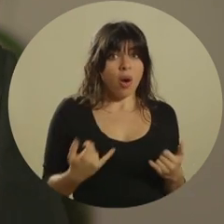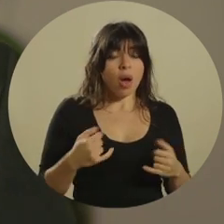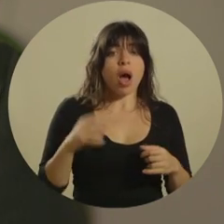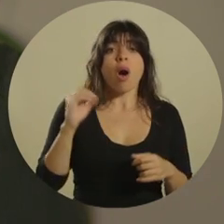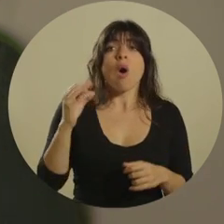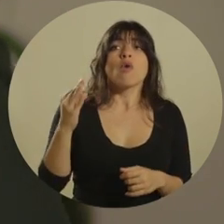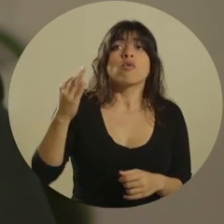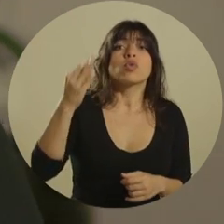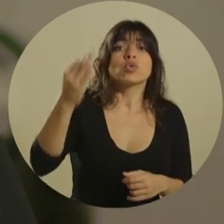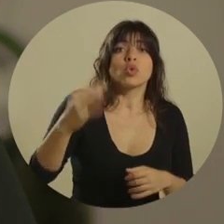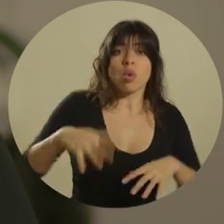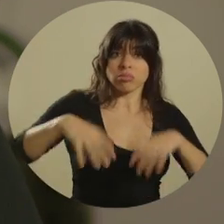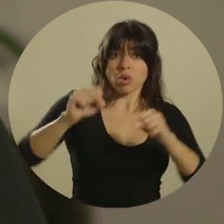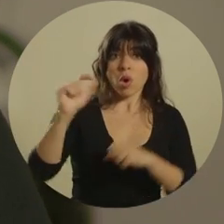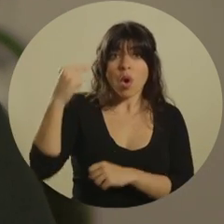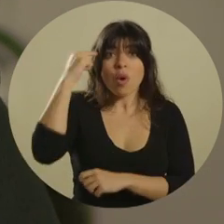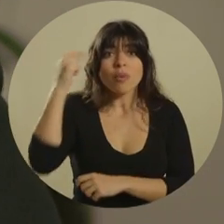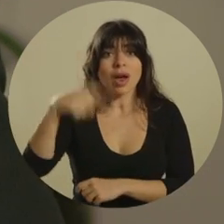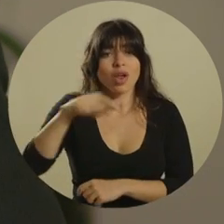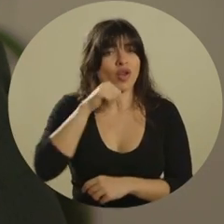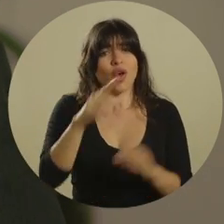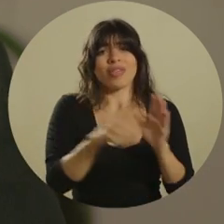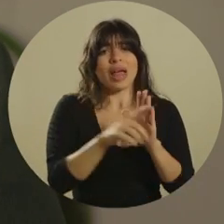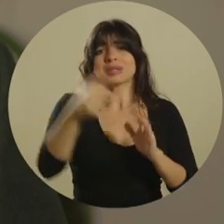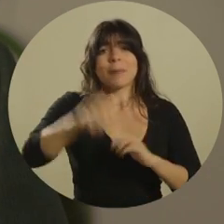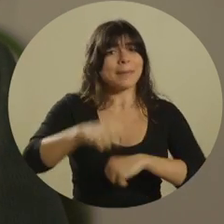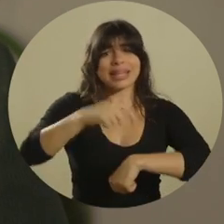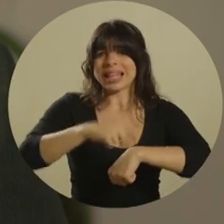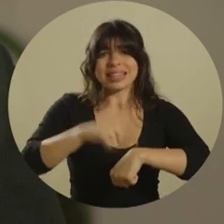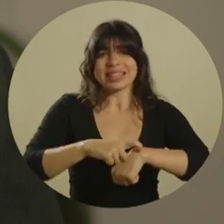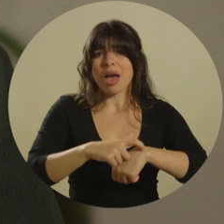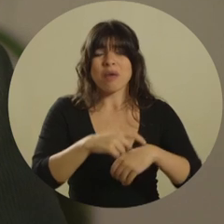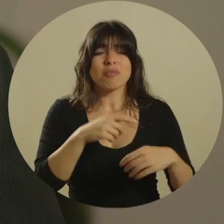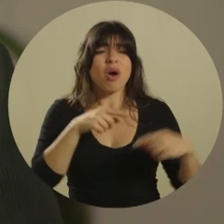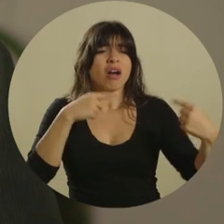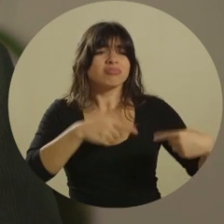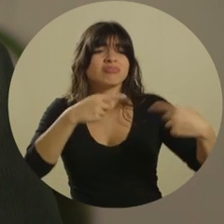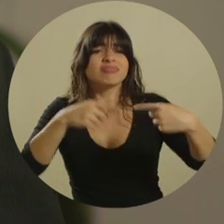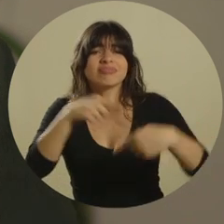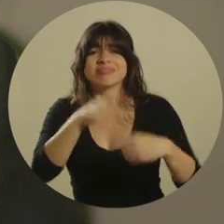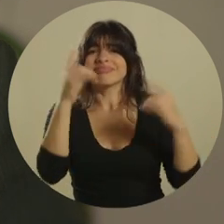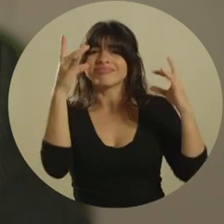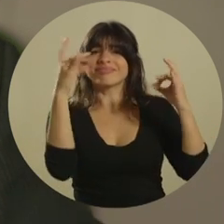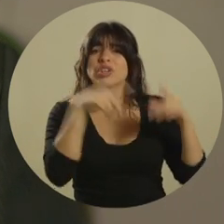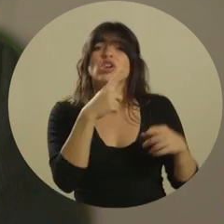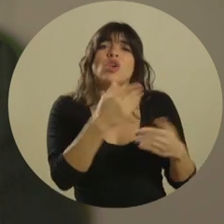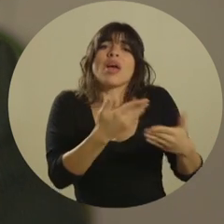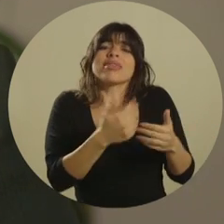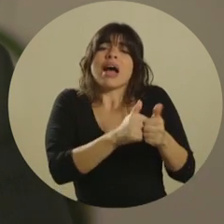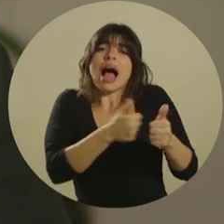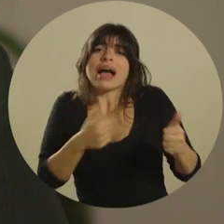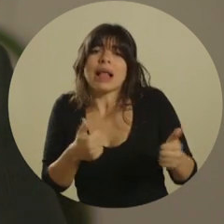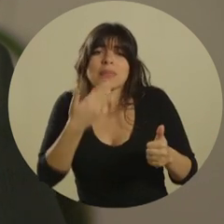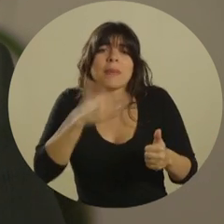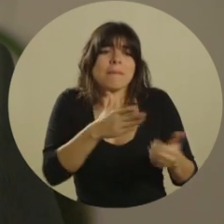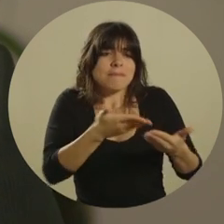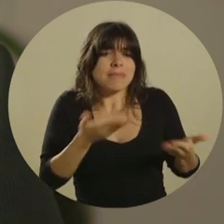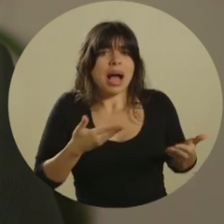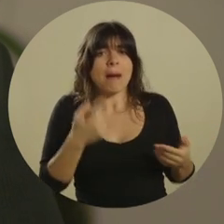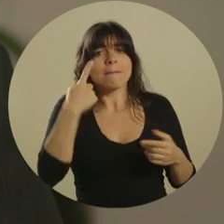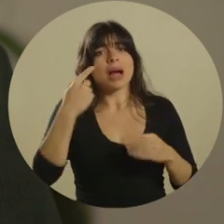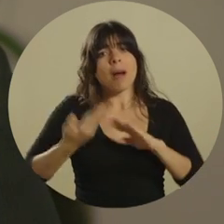hoy, ni quienes aspiran a gobernar mañana, a perder el tiempo en vanas confrontaciones que solo atrasos y males